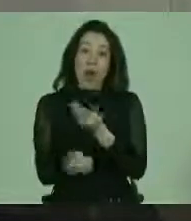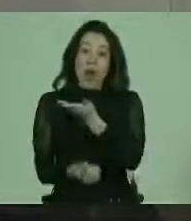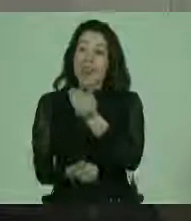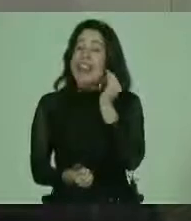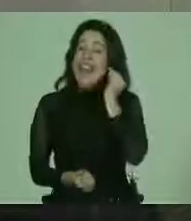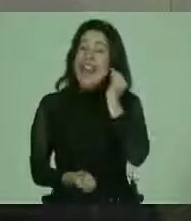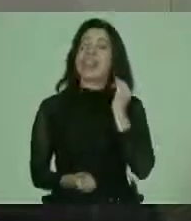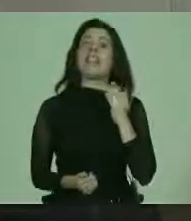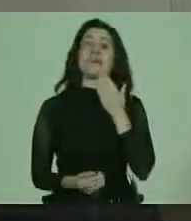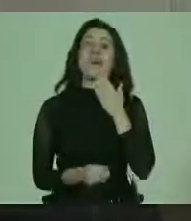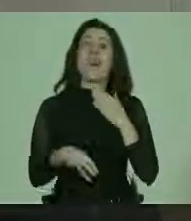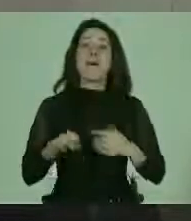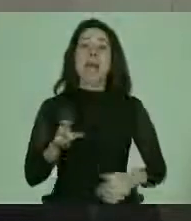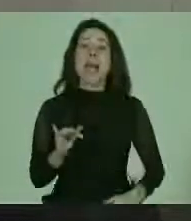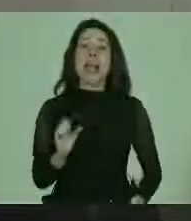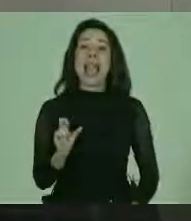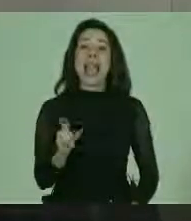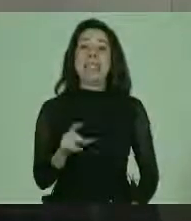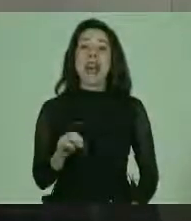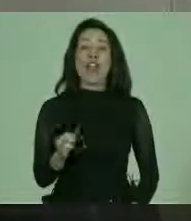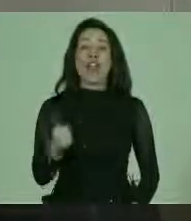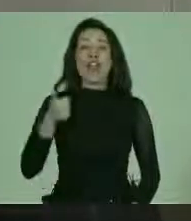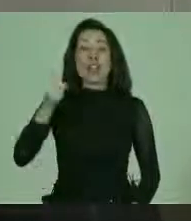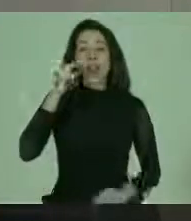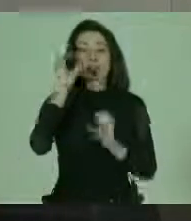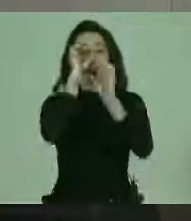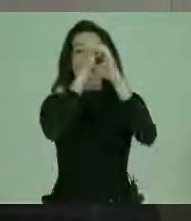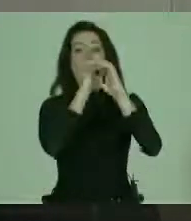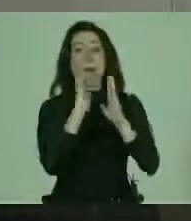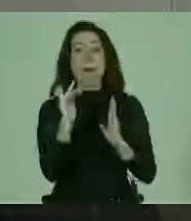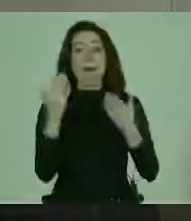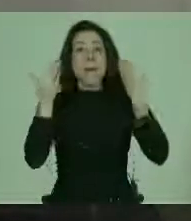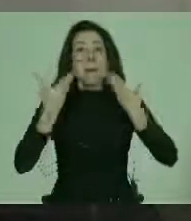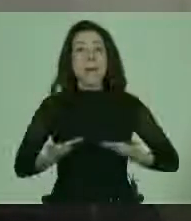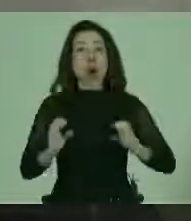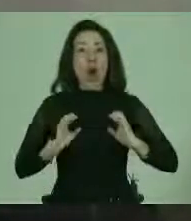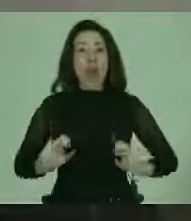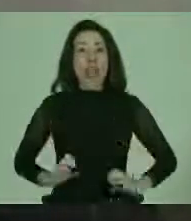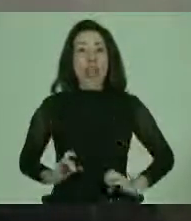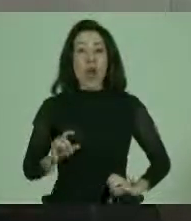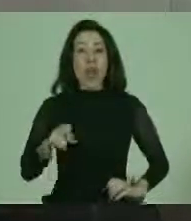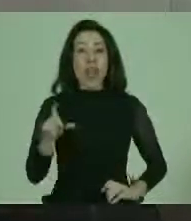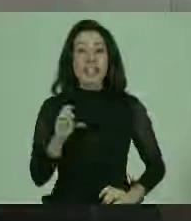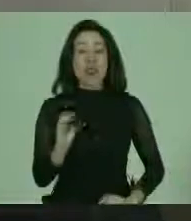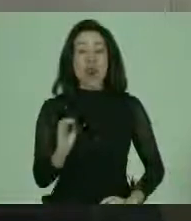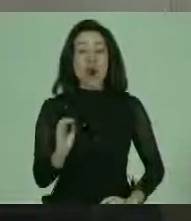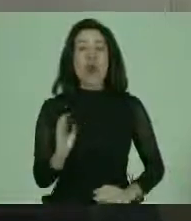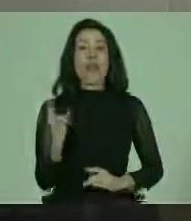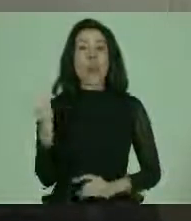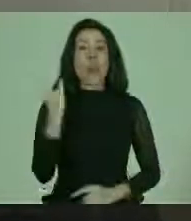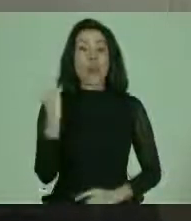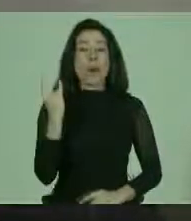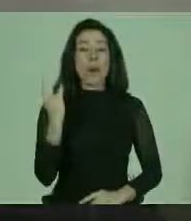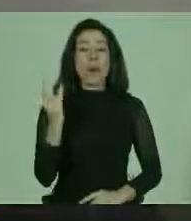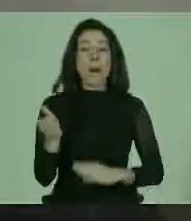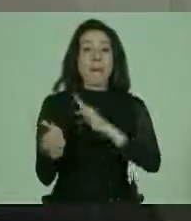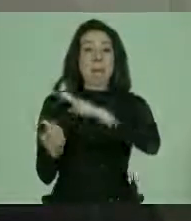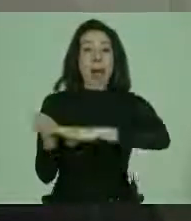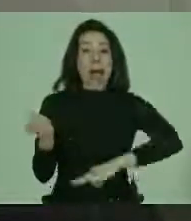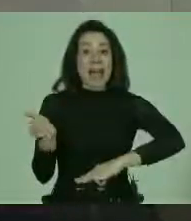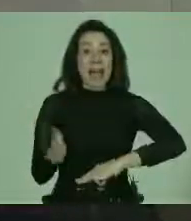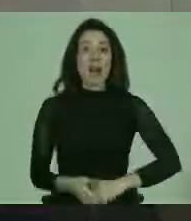También María Casado, Directora del Observatorio de Bioética y Derecho Cátedra Unesco de Bioética de la Universidad de Barcelona.